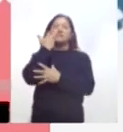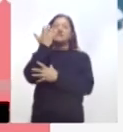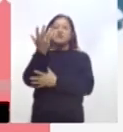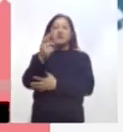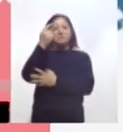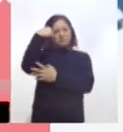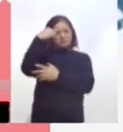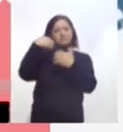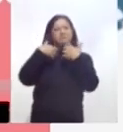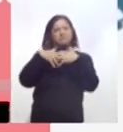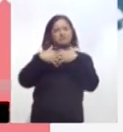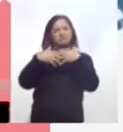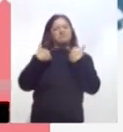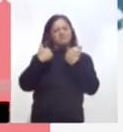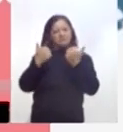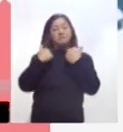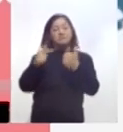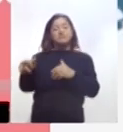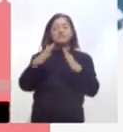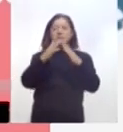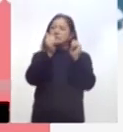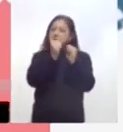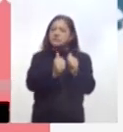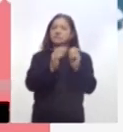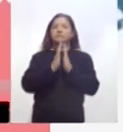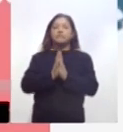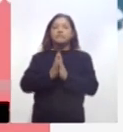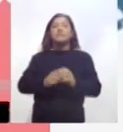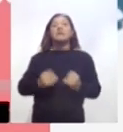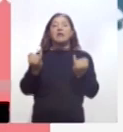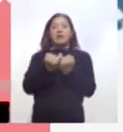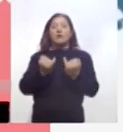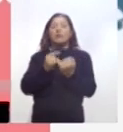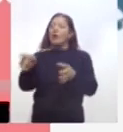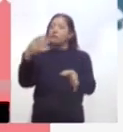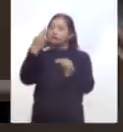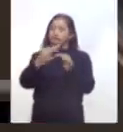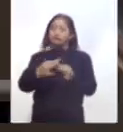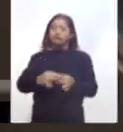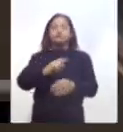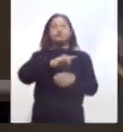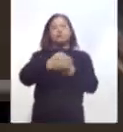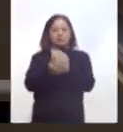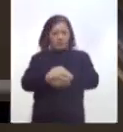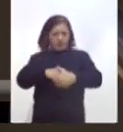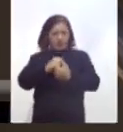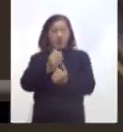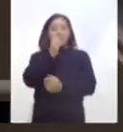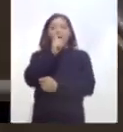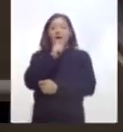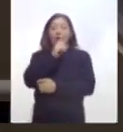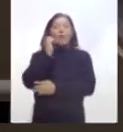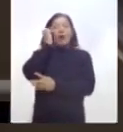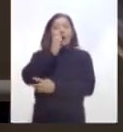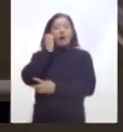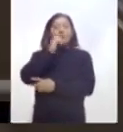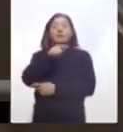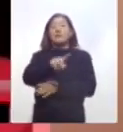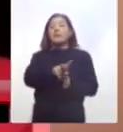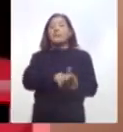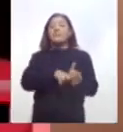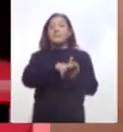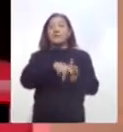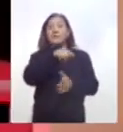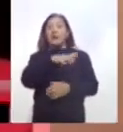a la población sobre la necesidad de permanecer en casa, además de cumplir con las medidas de higiene como el lavado de manos con agua y jabón. En el video en el que